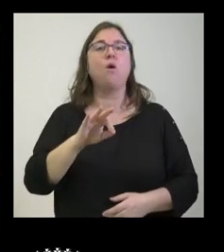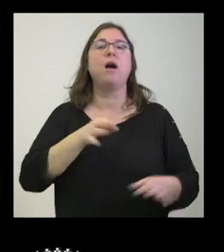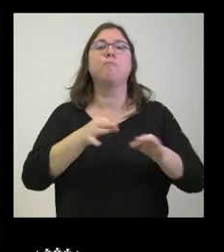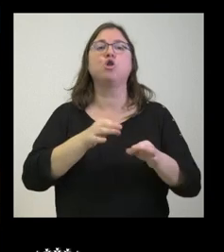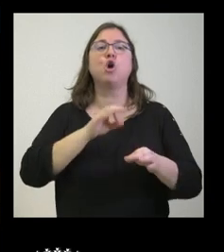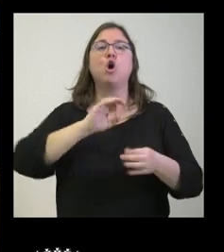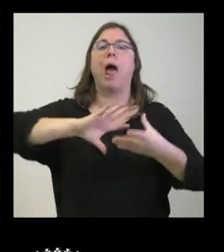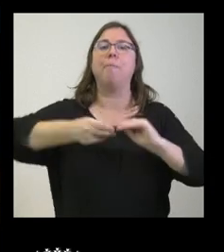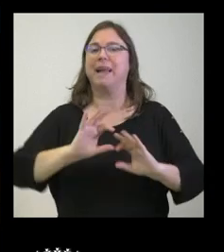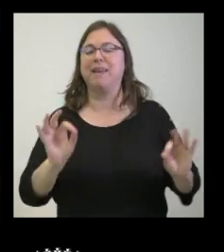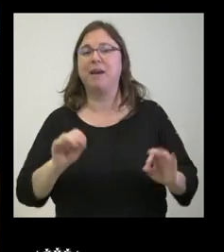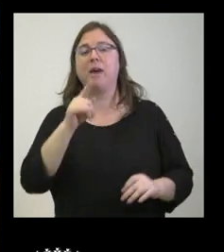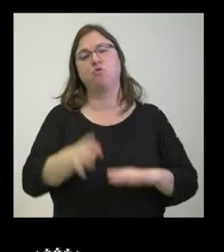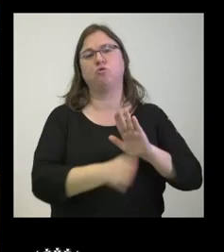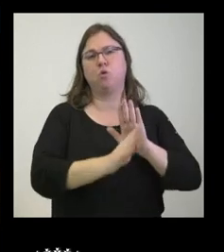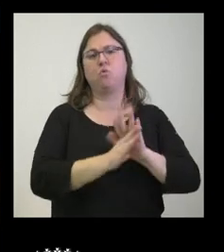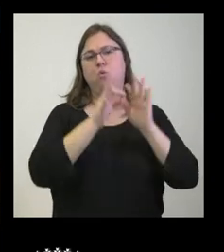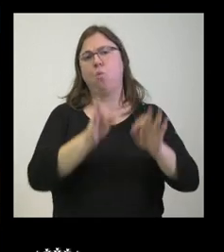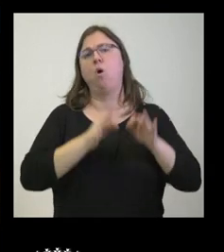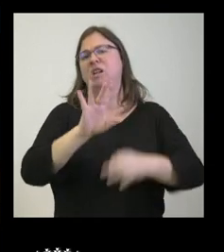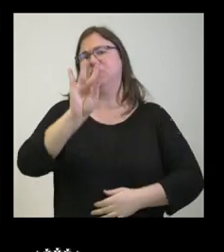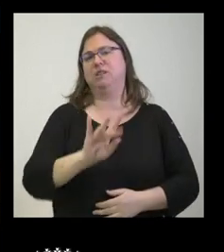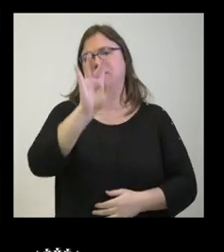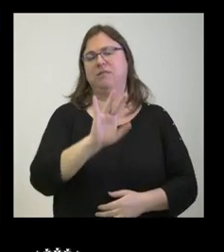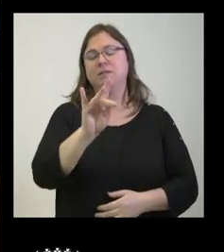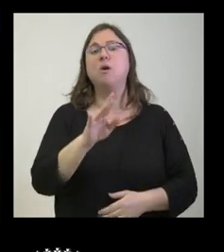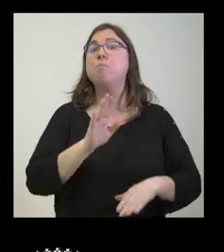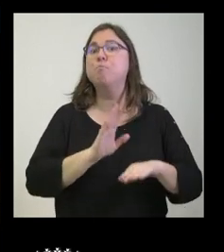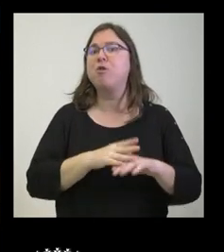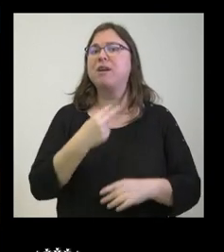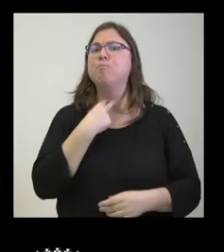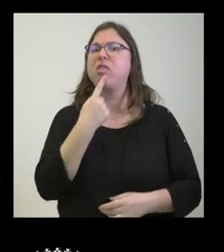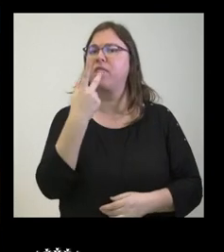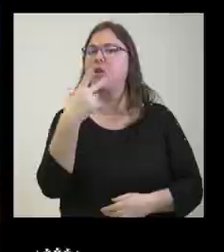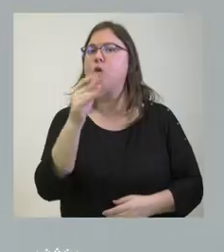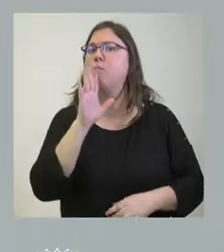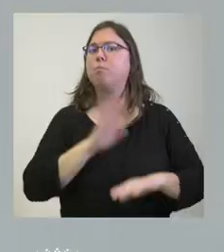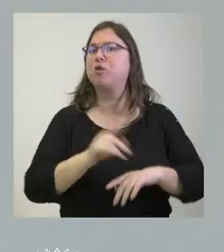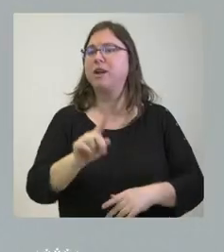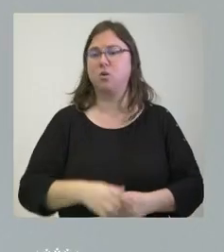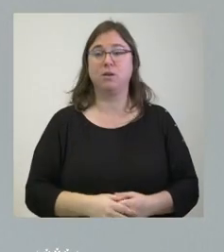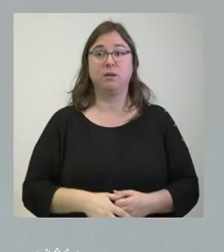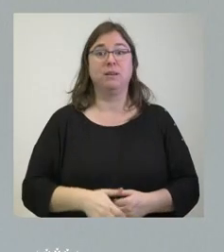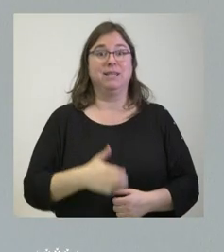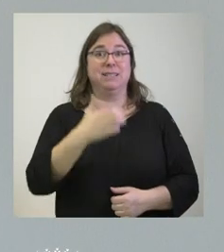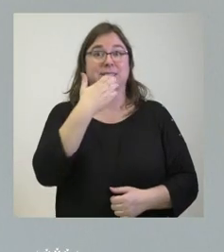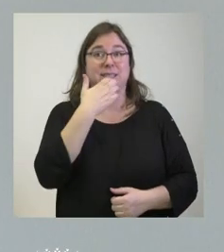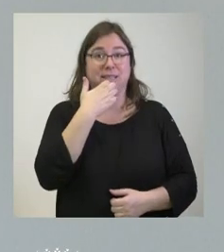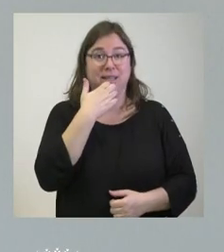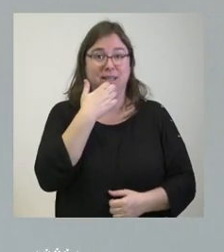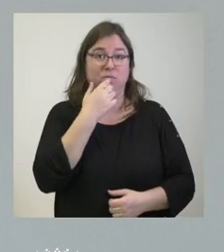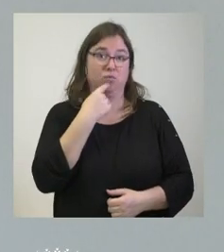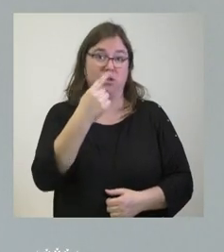ellos están siguiendo con el discurso diciendo que esto se aplica ¿por qué no lo dicen? Pues si usted me dice si hemos